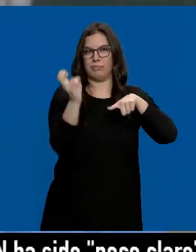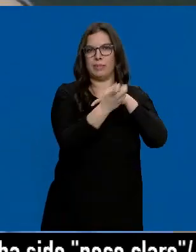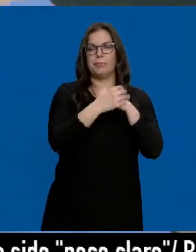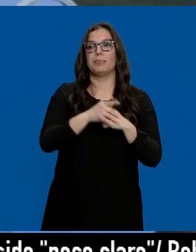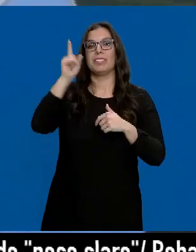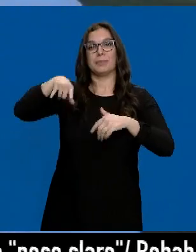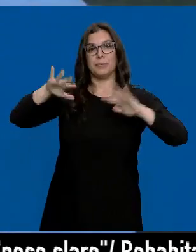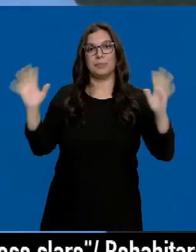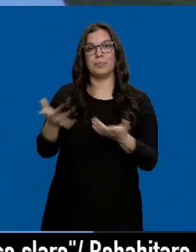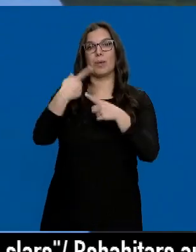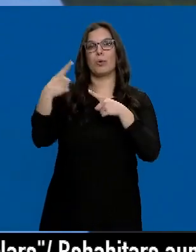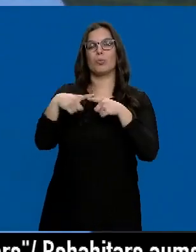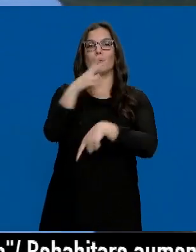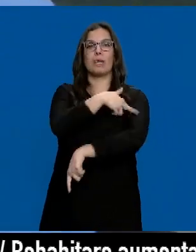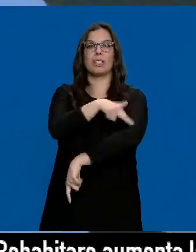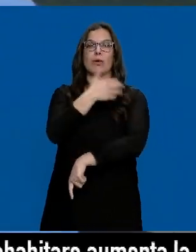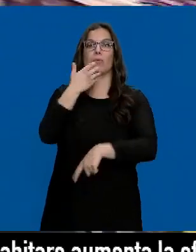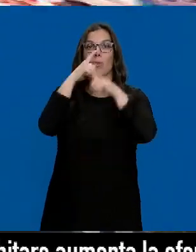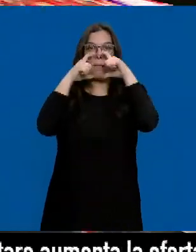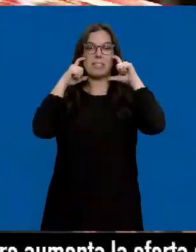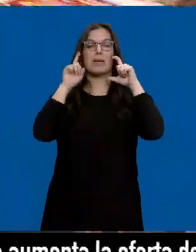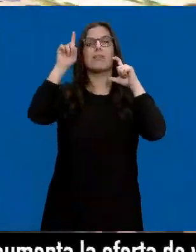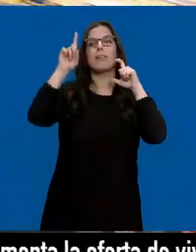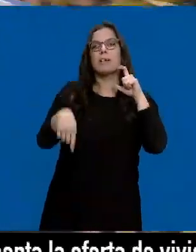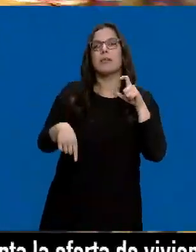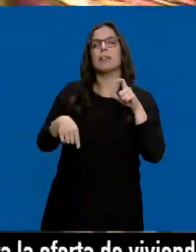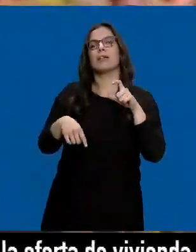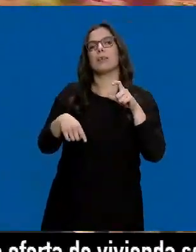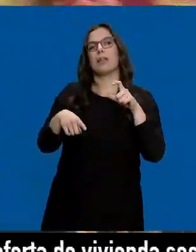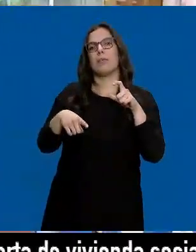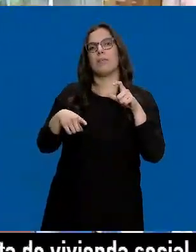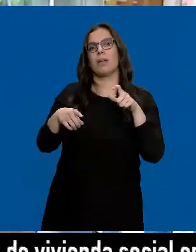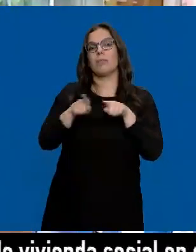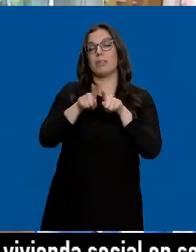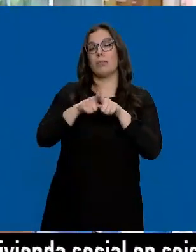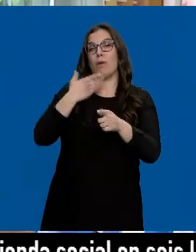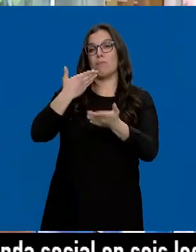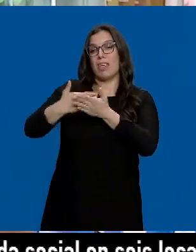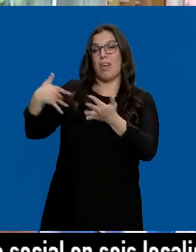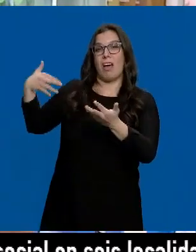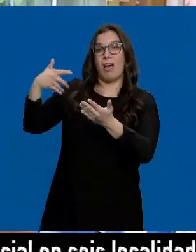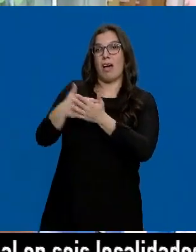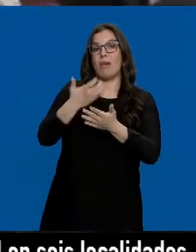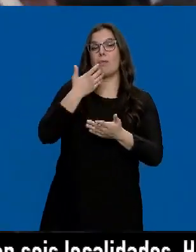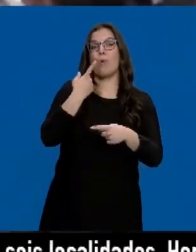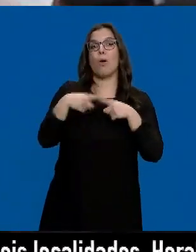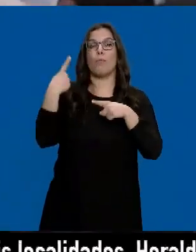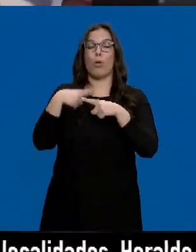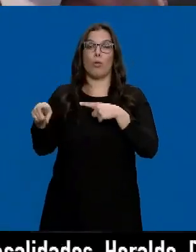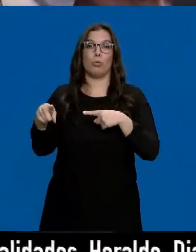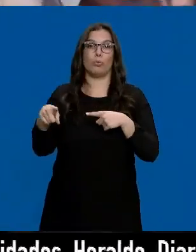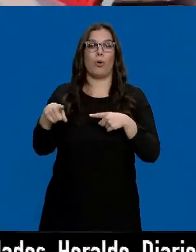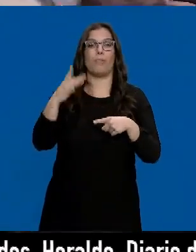se favorecerá productos sanitarios como las mascarillas y da margen a que sean atendidas demandas históricas como los productos de higiene femenina.